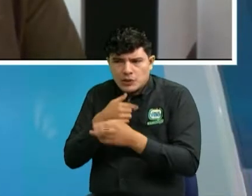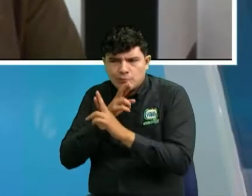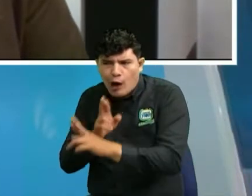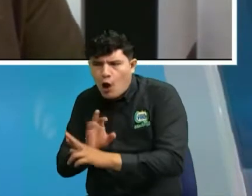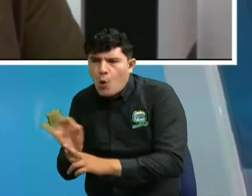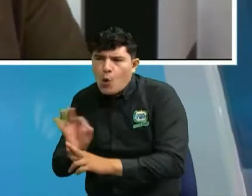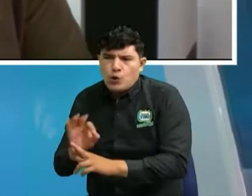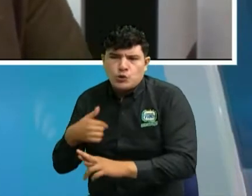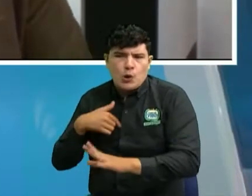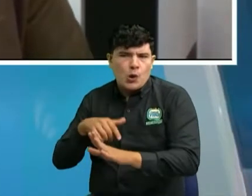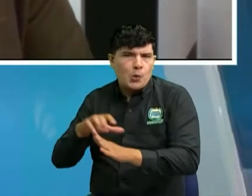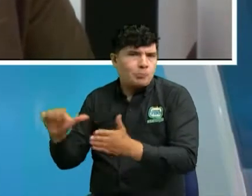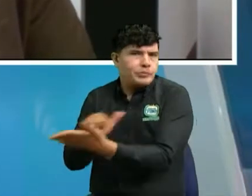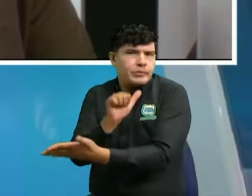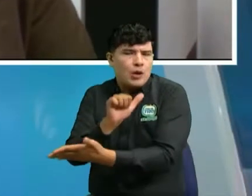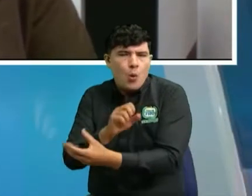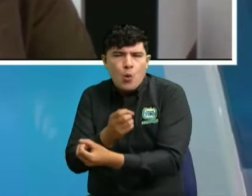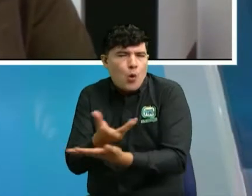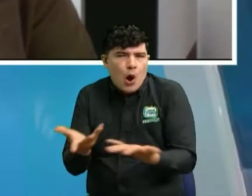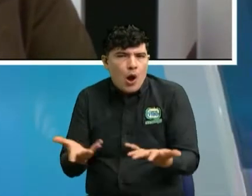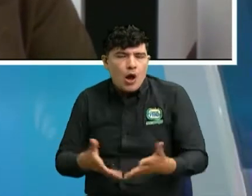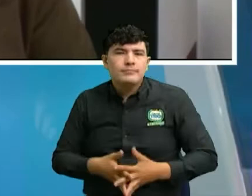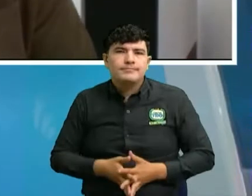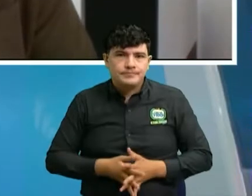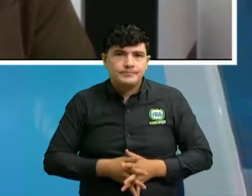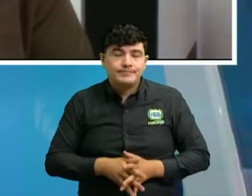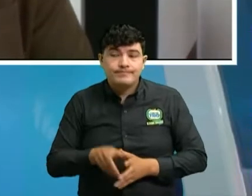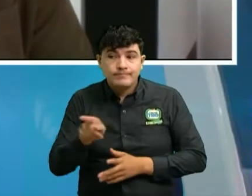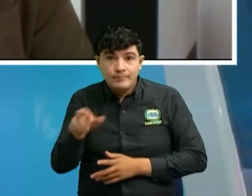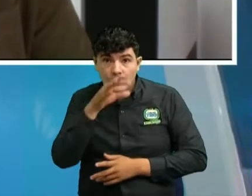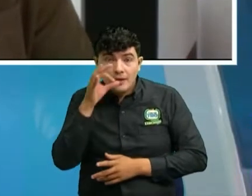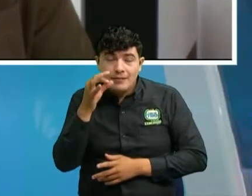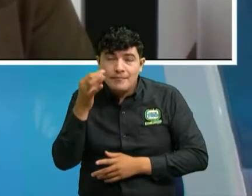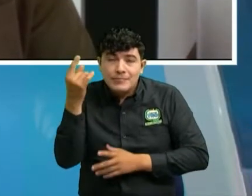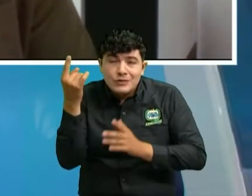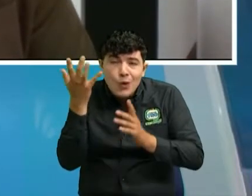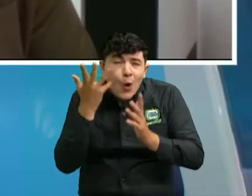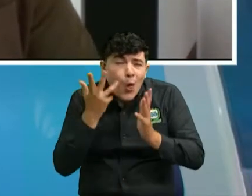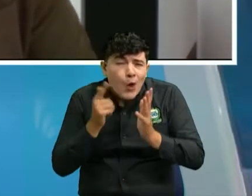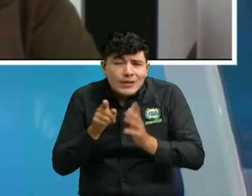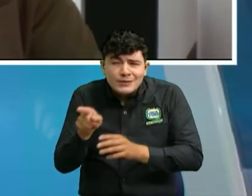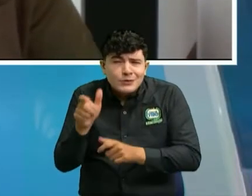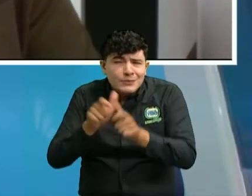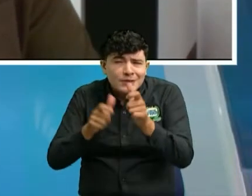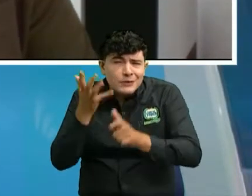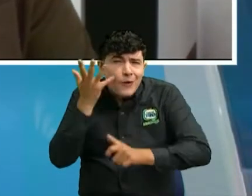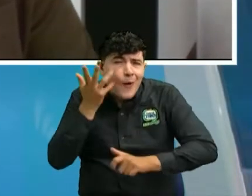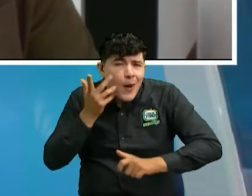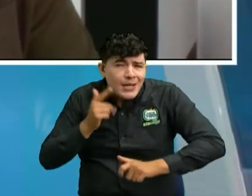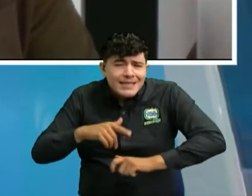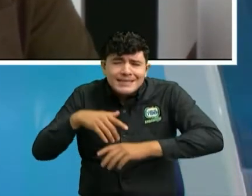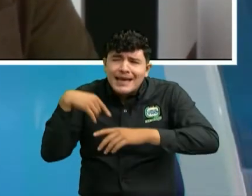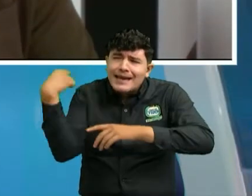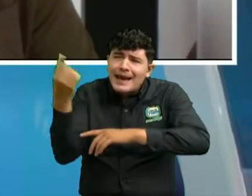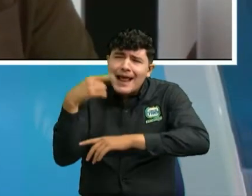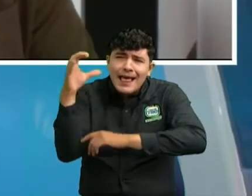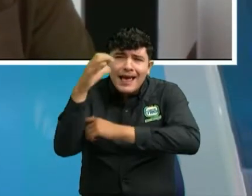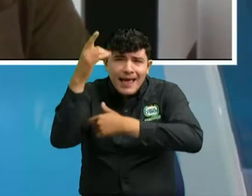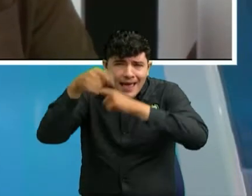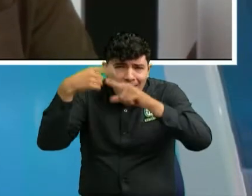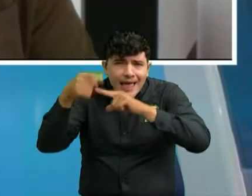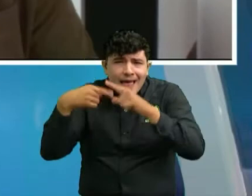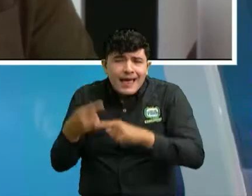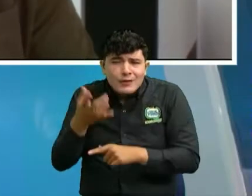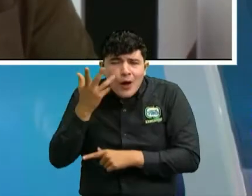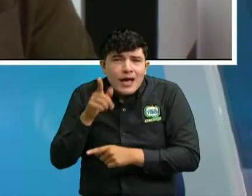Silverio y a miles de colombianos todos los días incluso a nosotros a los correos nos llegan